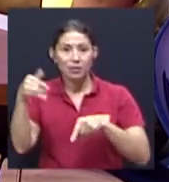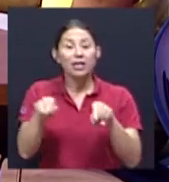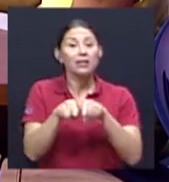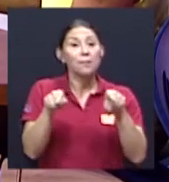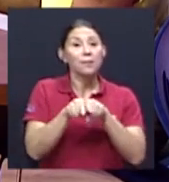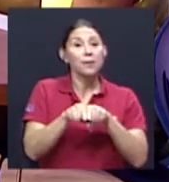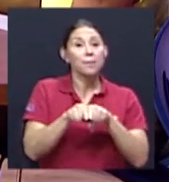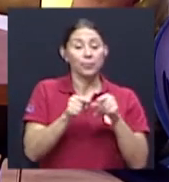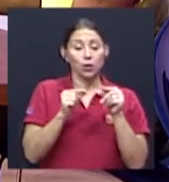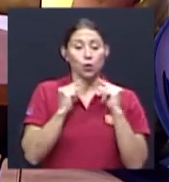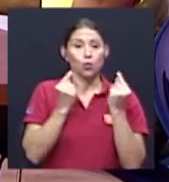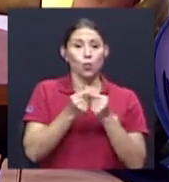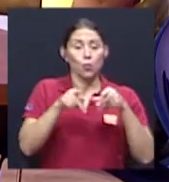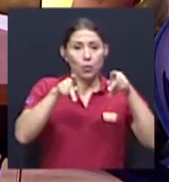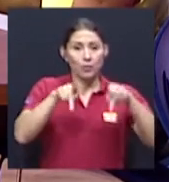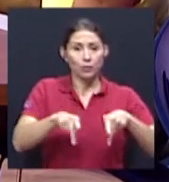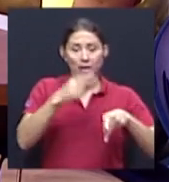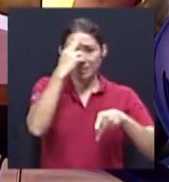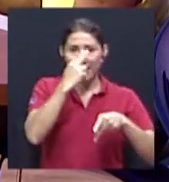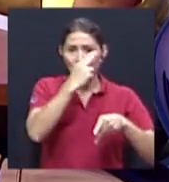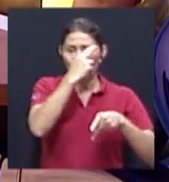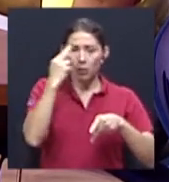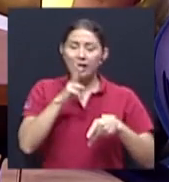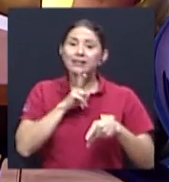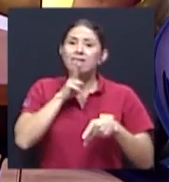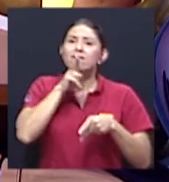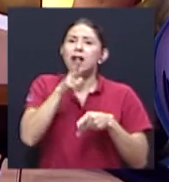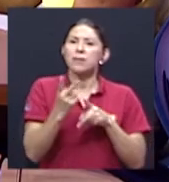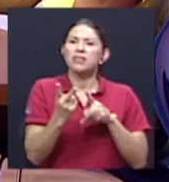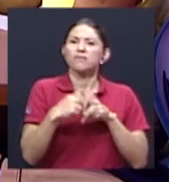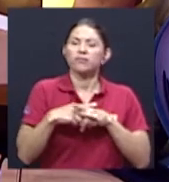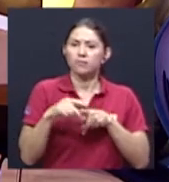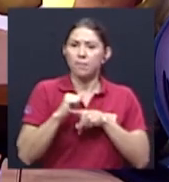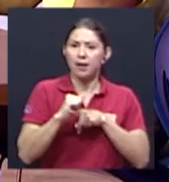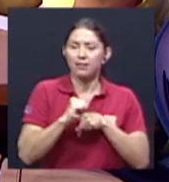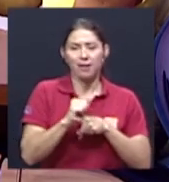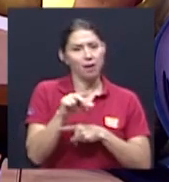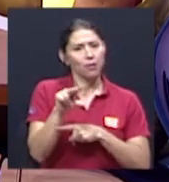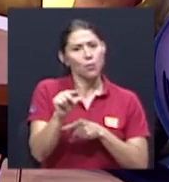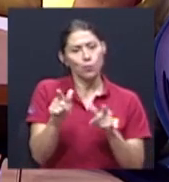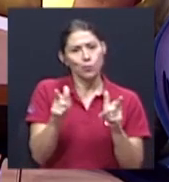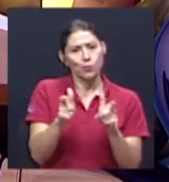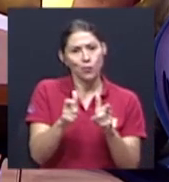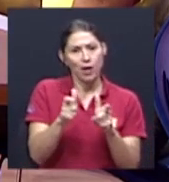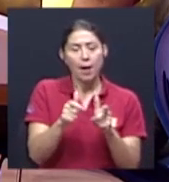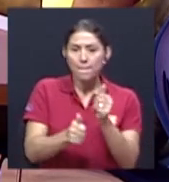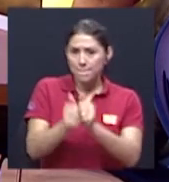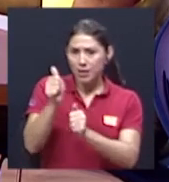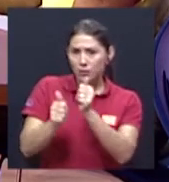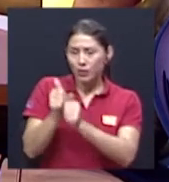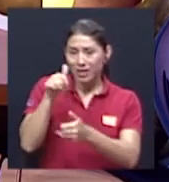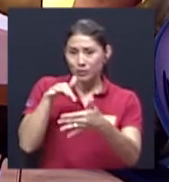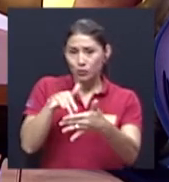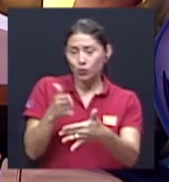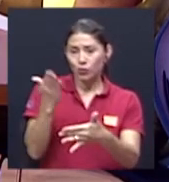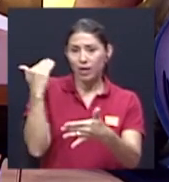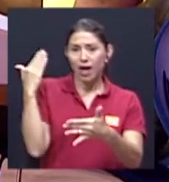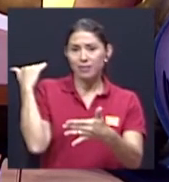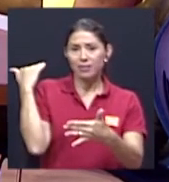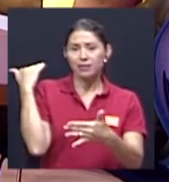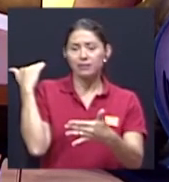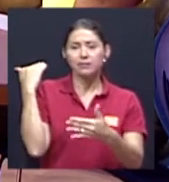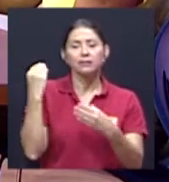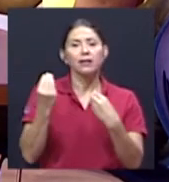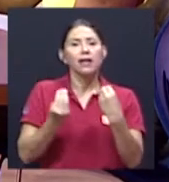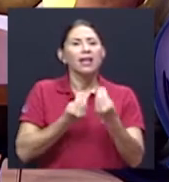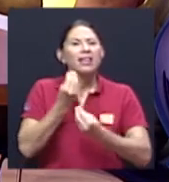católico no practicante, por ejemplo. La mayoría de los estudios que se habían hecho anteriormente, lo que hacían